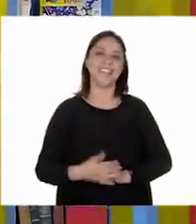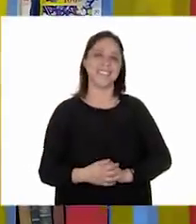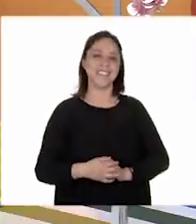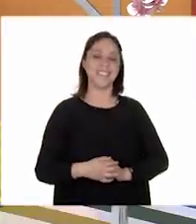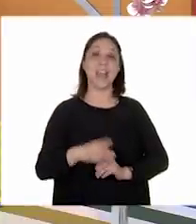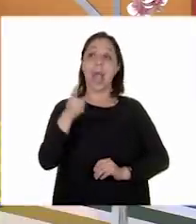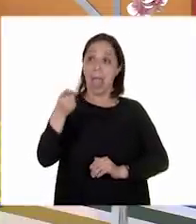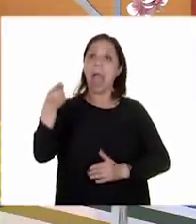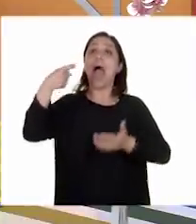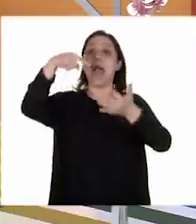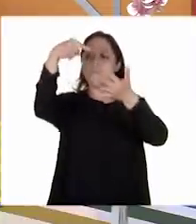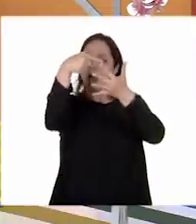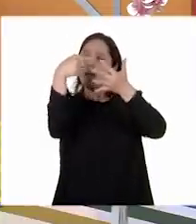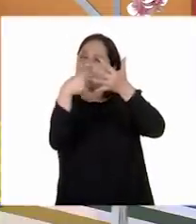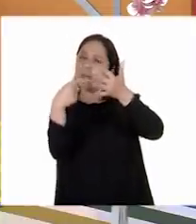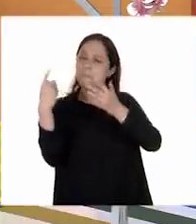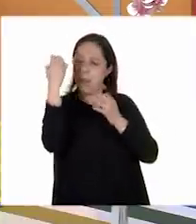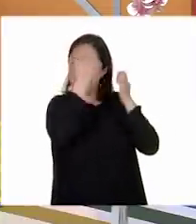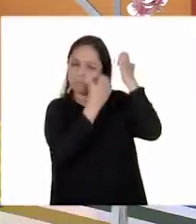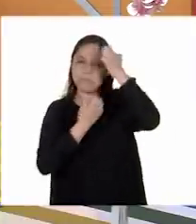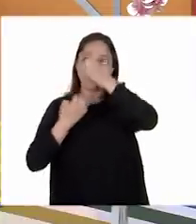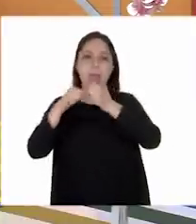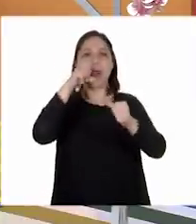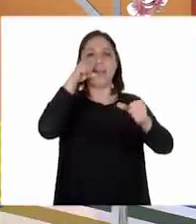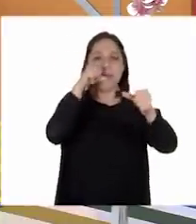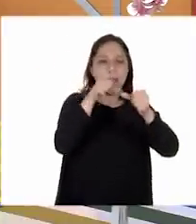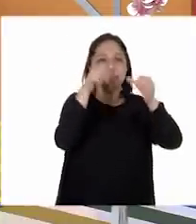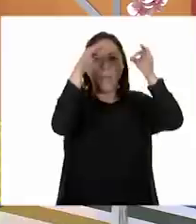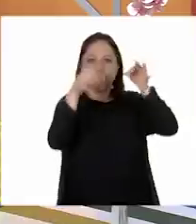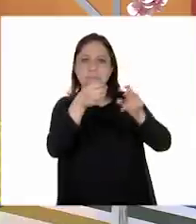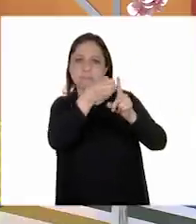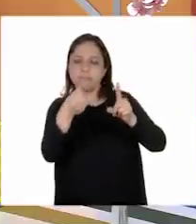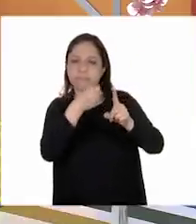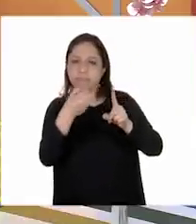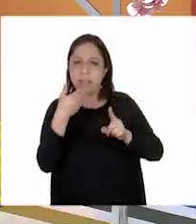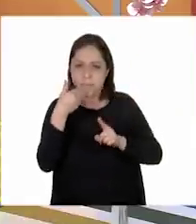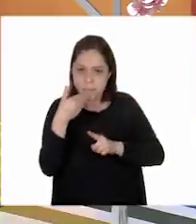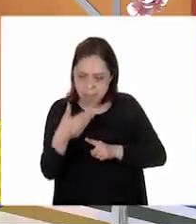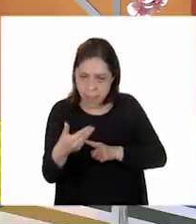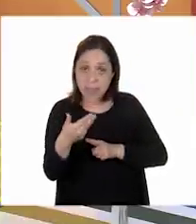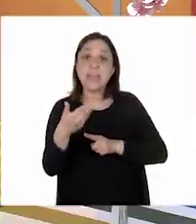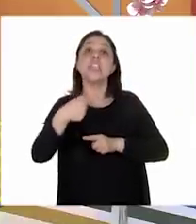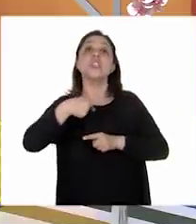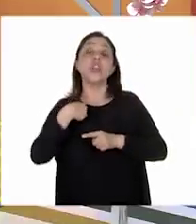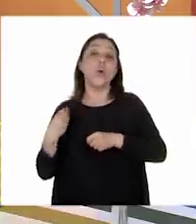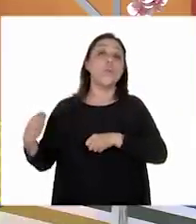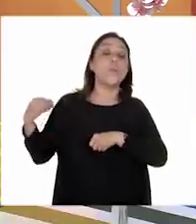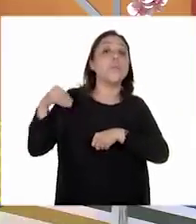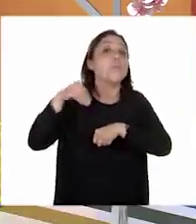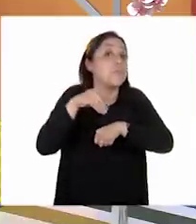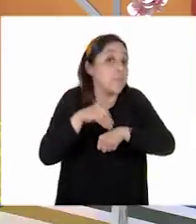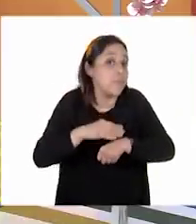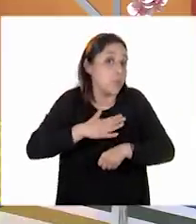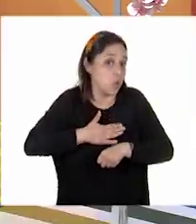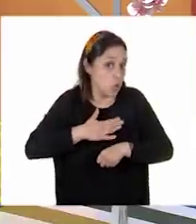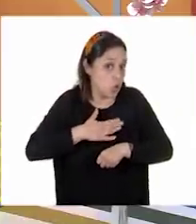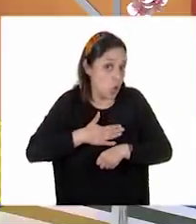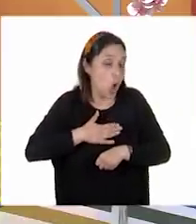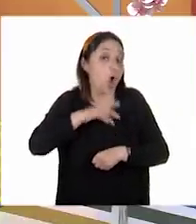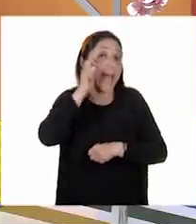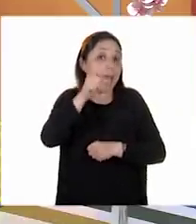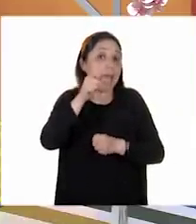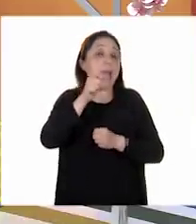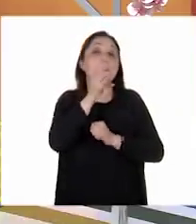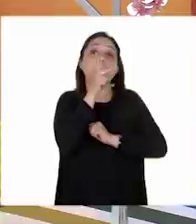puntualizando también revisar ortografía y yo le agregaría ahí checar, separar bien